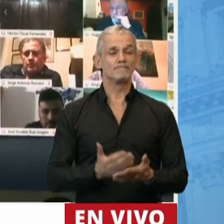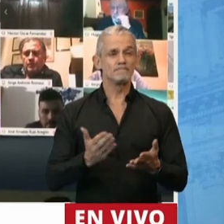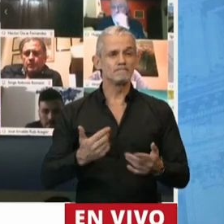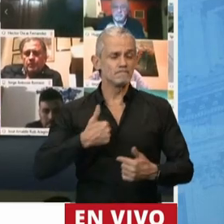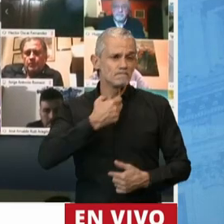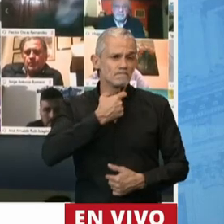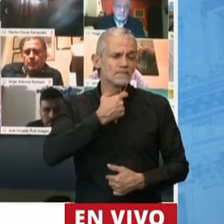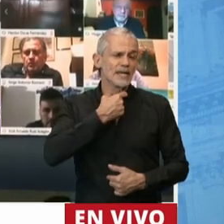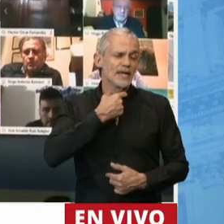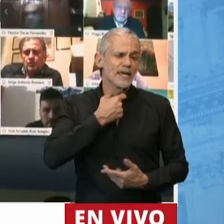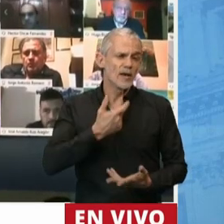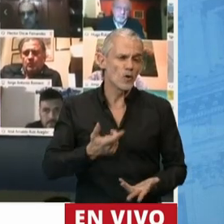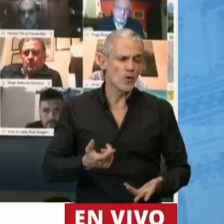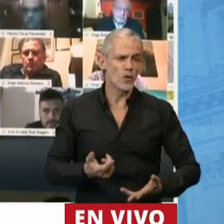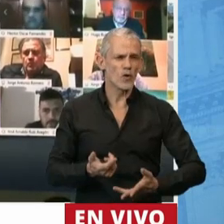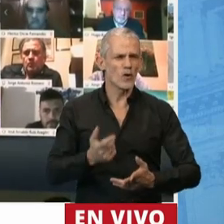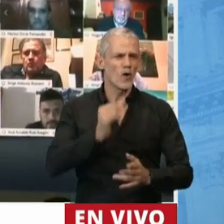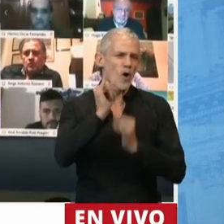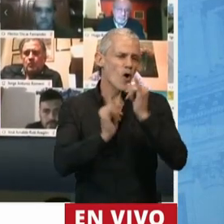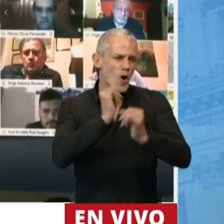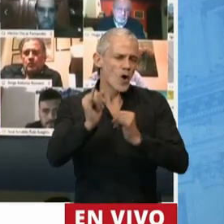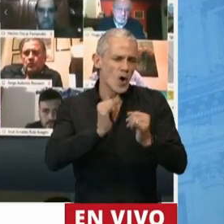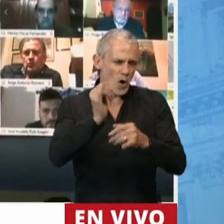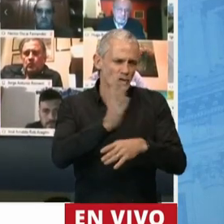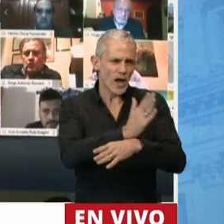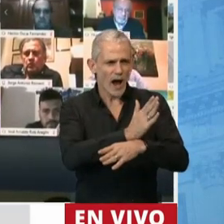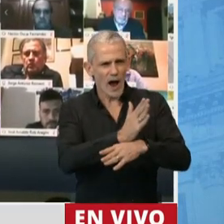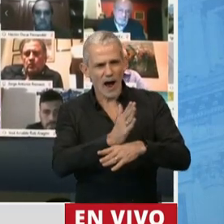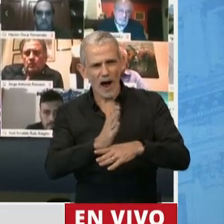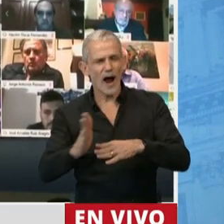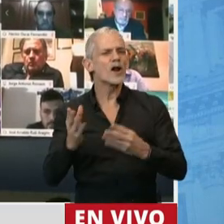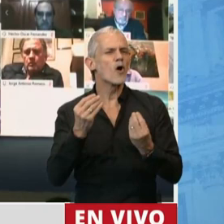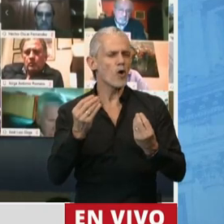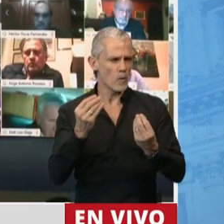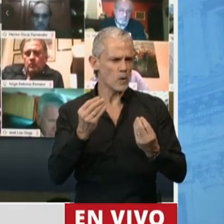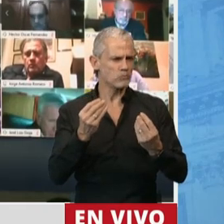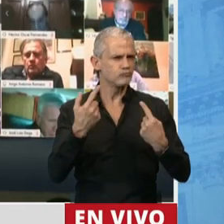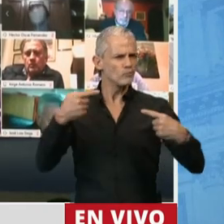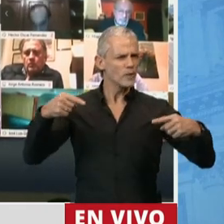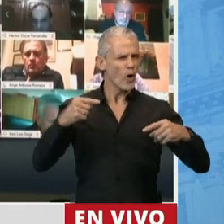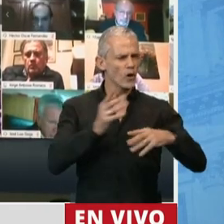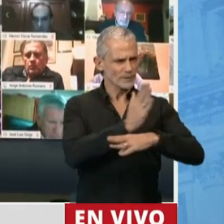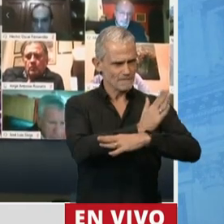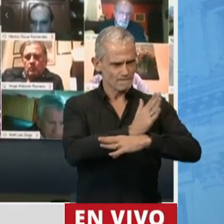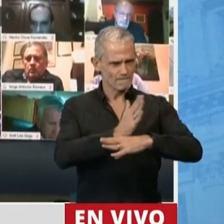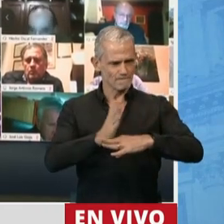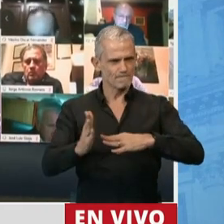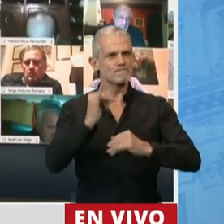quiero contar un poco cómo suceden algunas cosas, porque